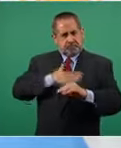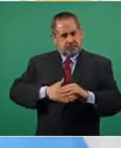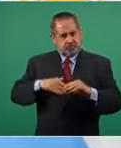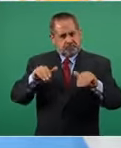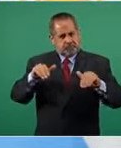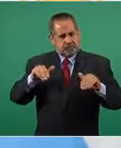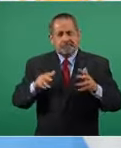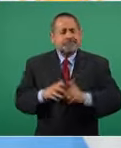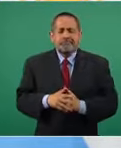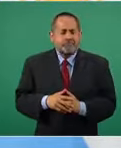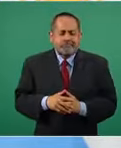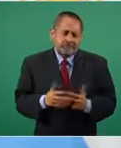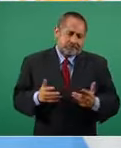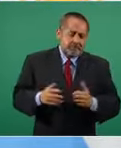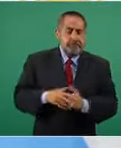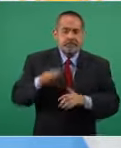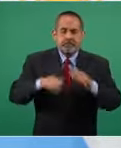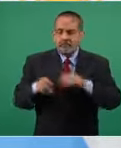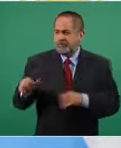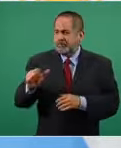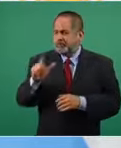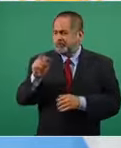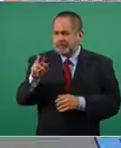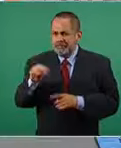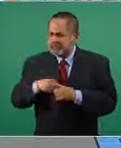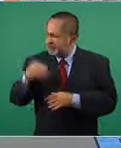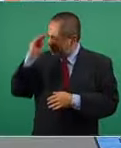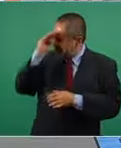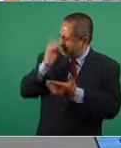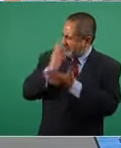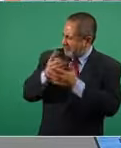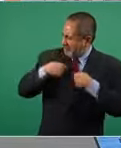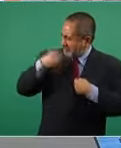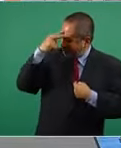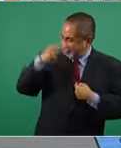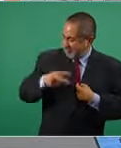yo pensaba que nada más era en México